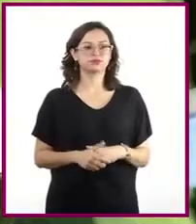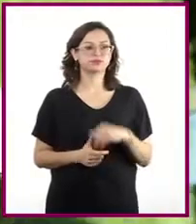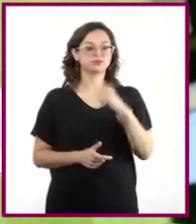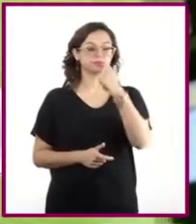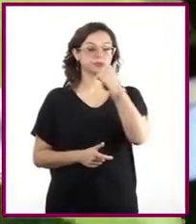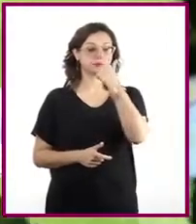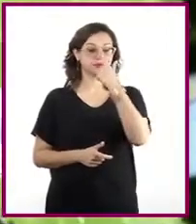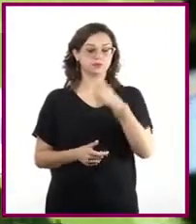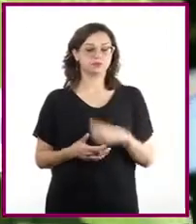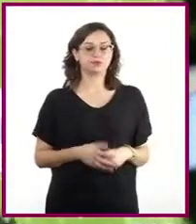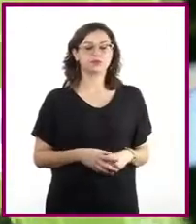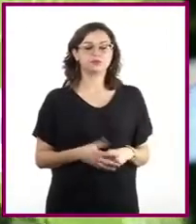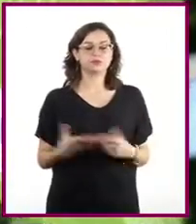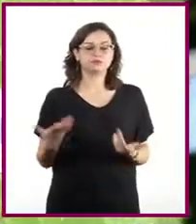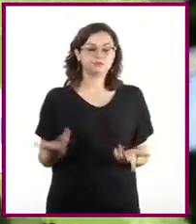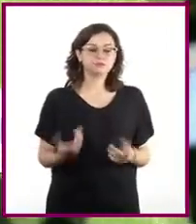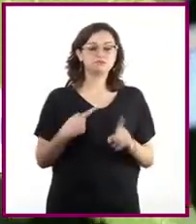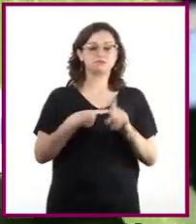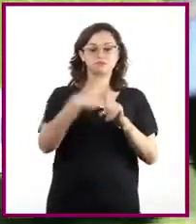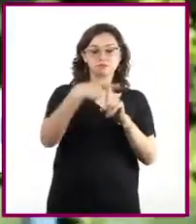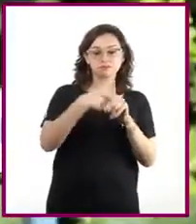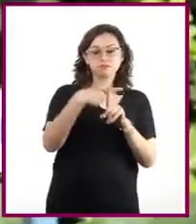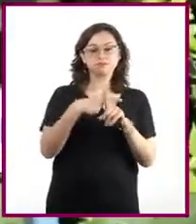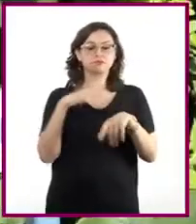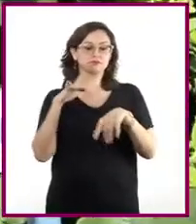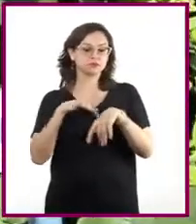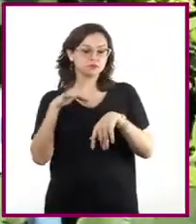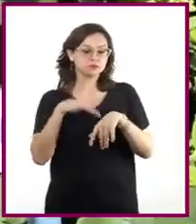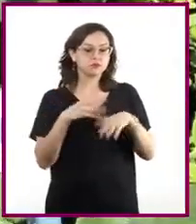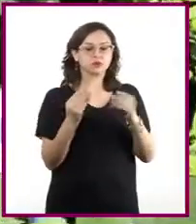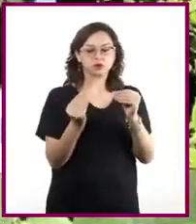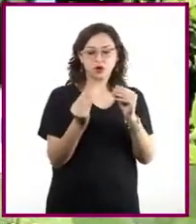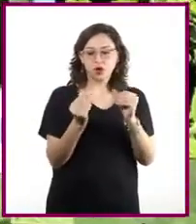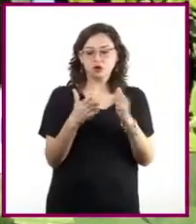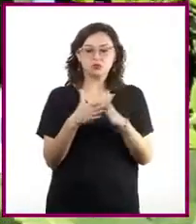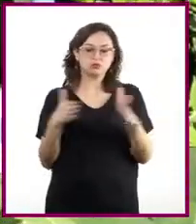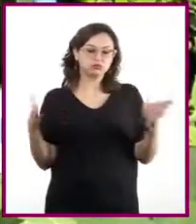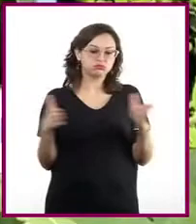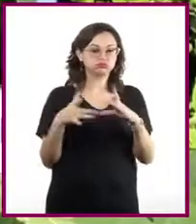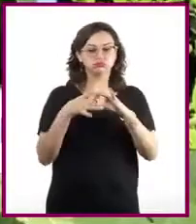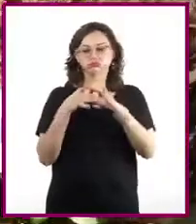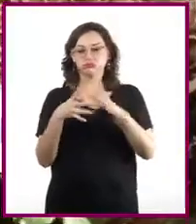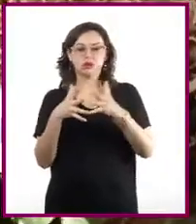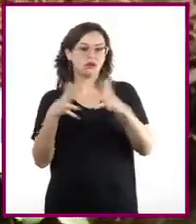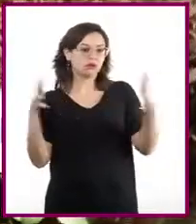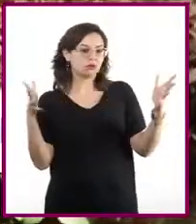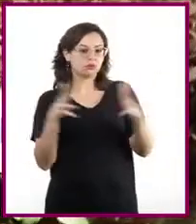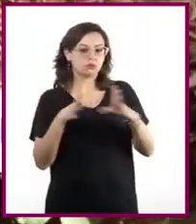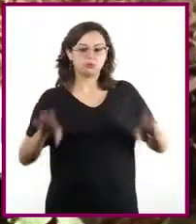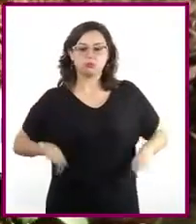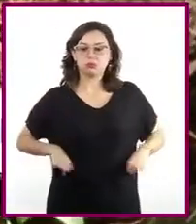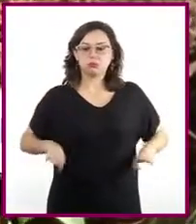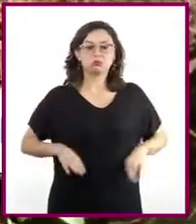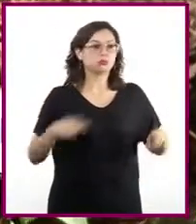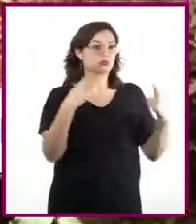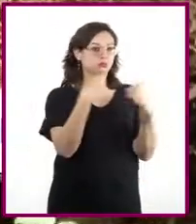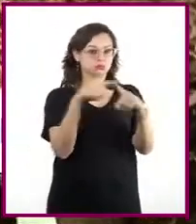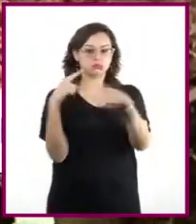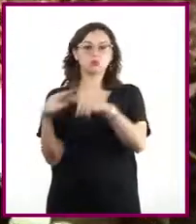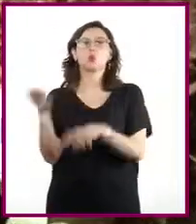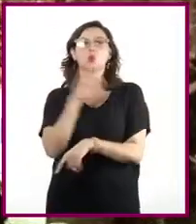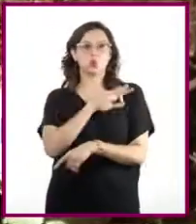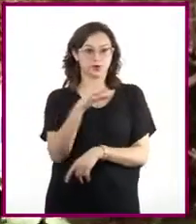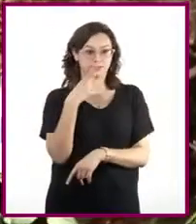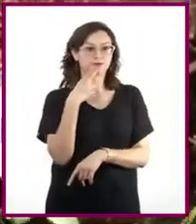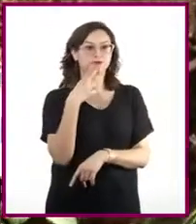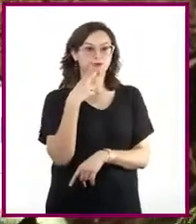La temperatura, texturas, longitud, uniones, tamaño, entre otras características, también pueden ser elementos a considerar